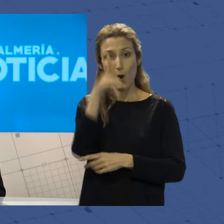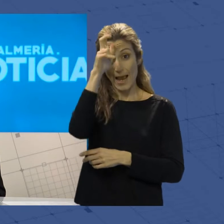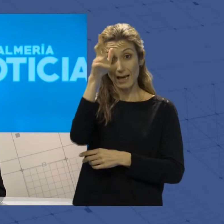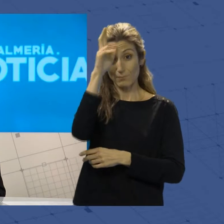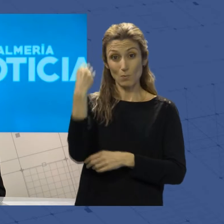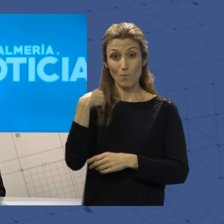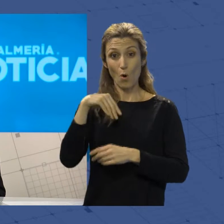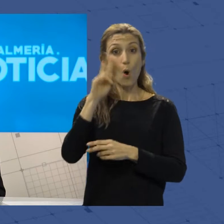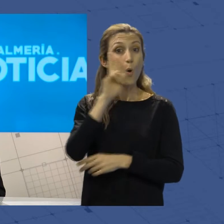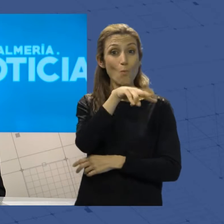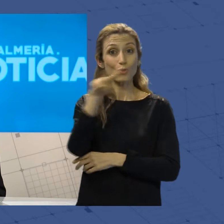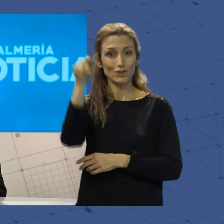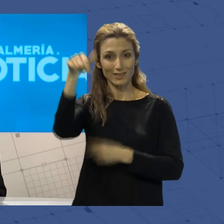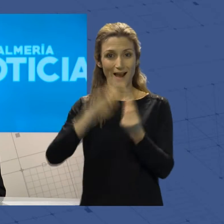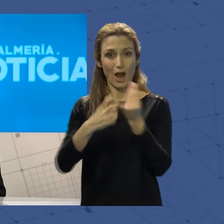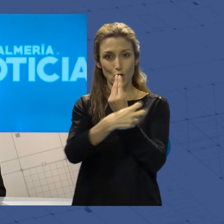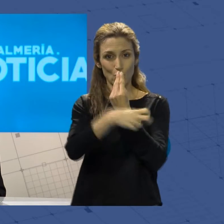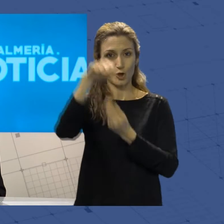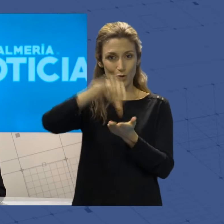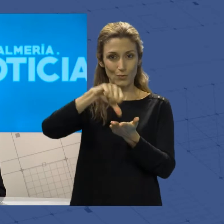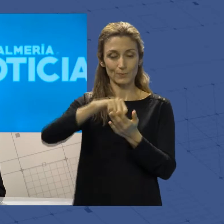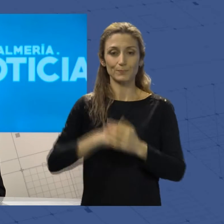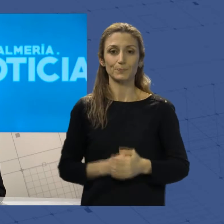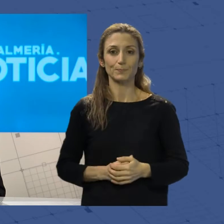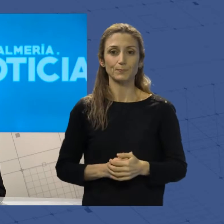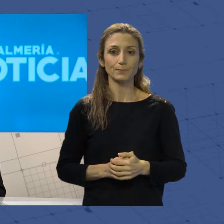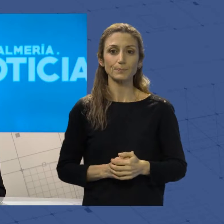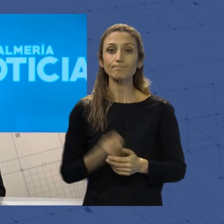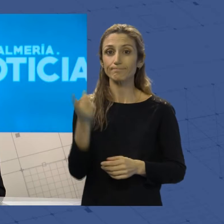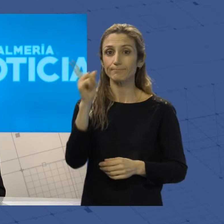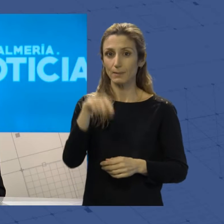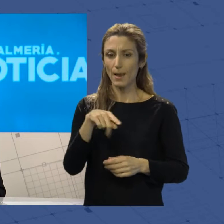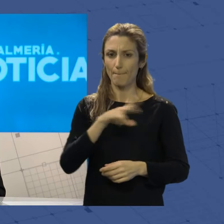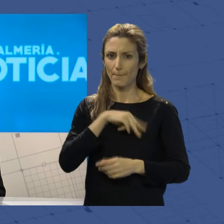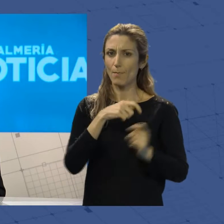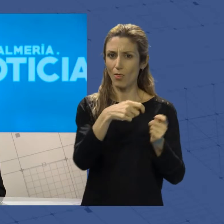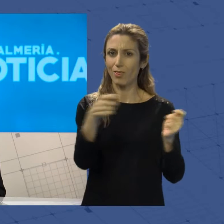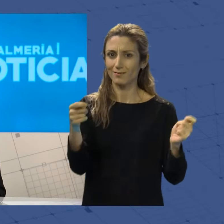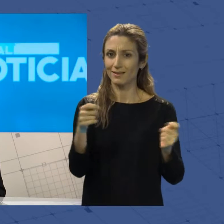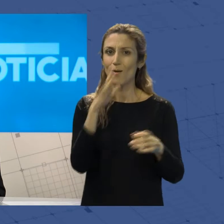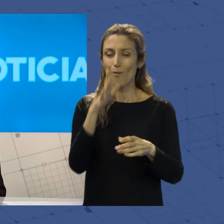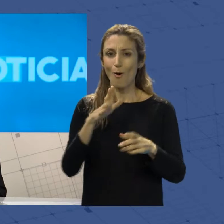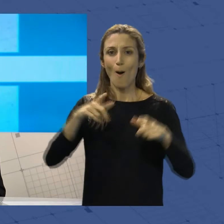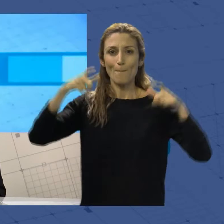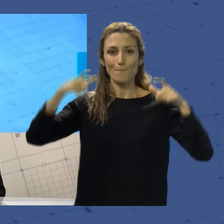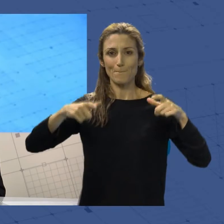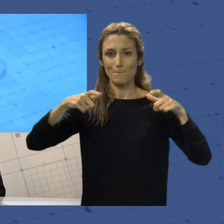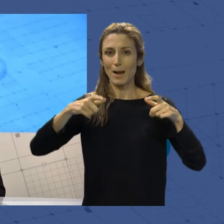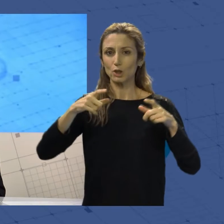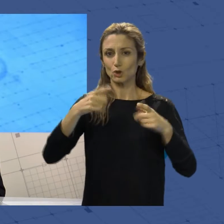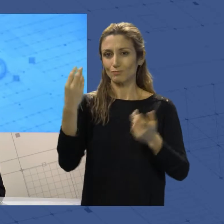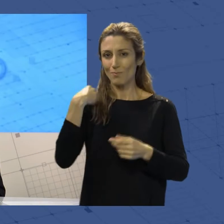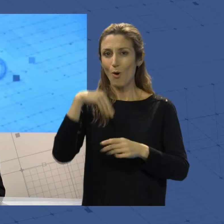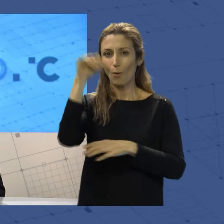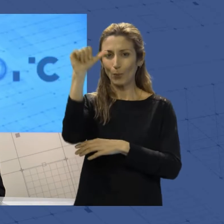Museo Arqueológico de la Ciudad. Pero también se han galardonado a los mejores platos de película que se pudieron